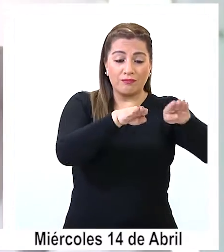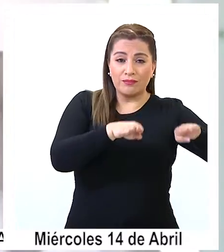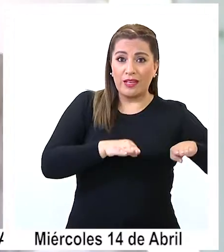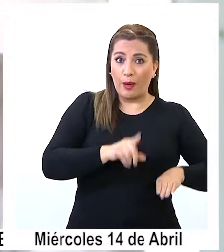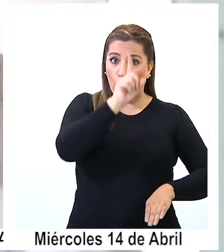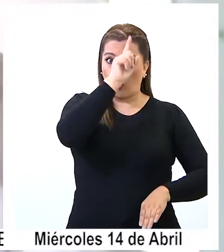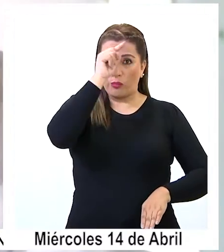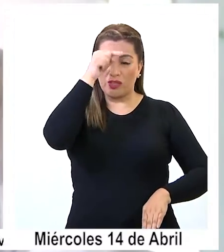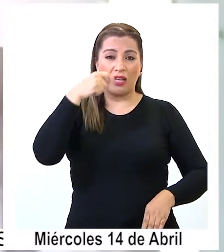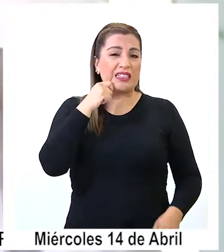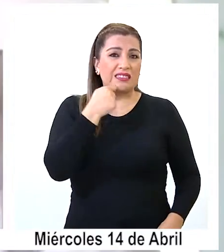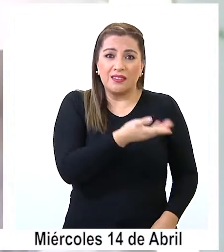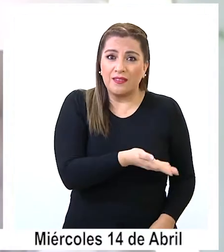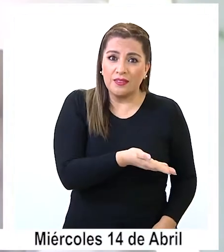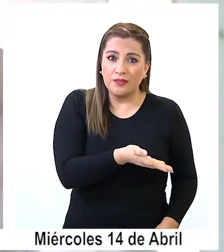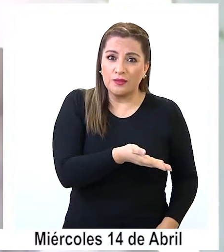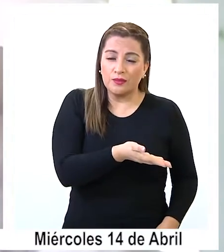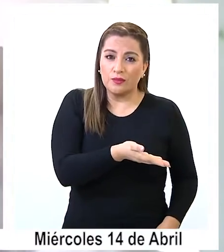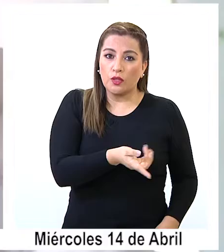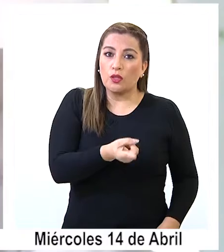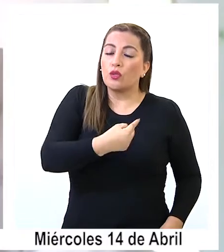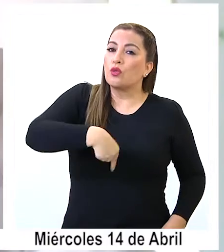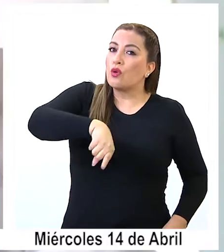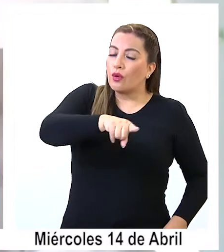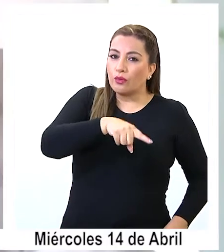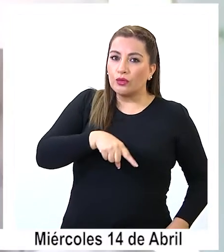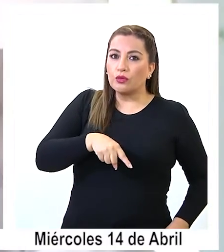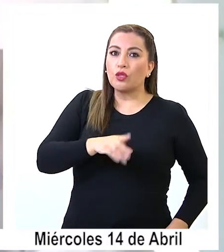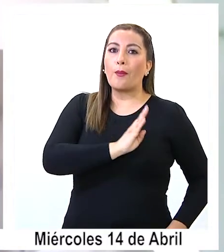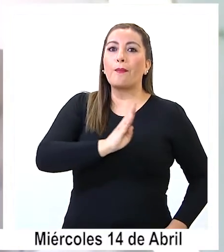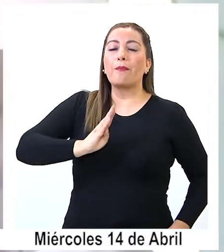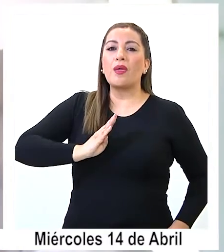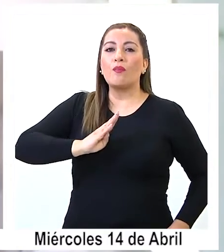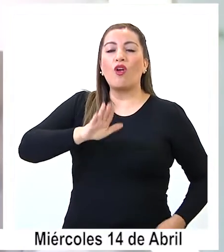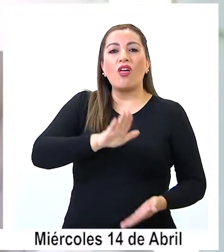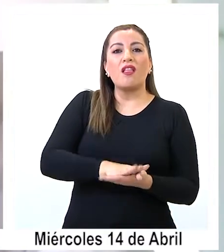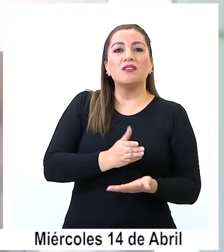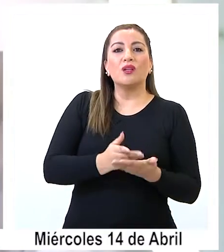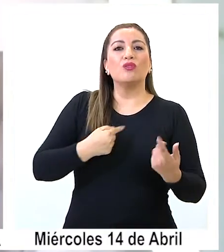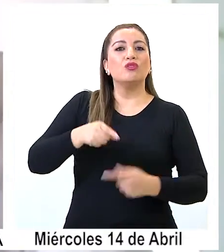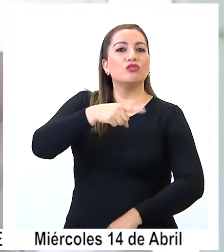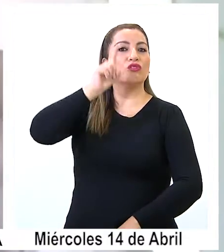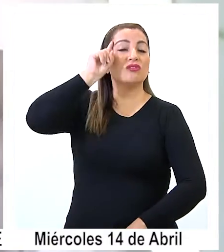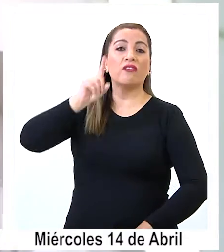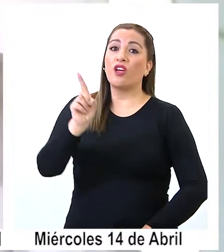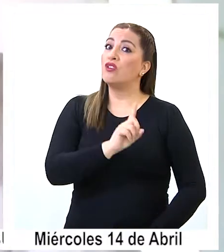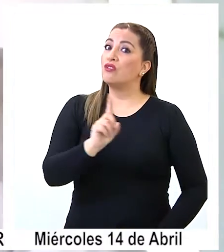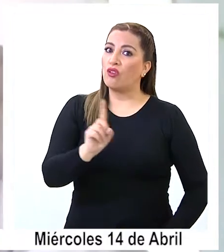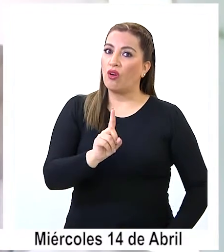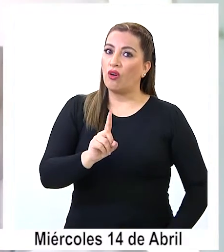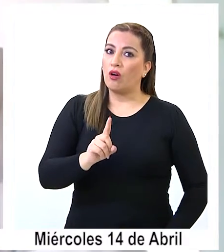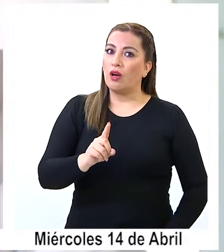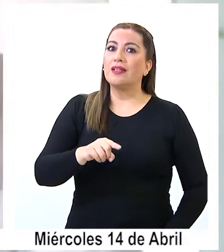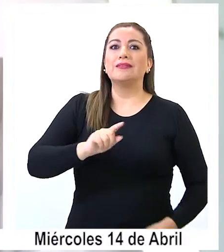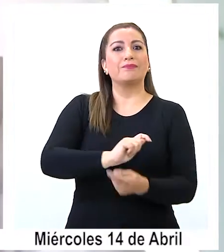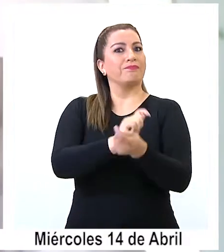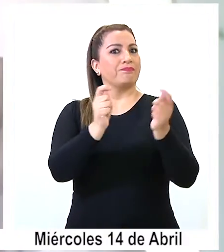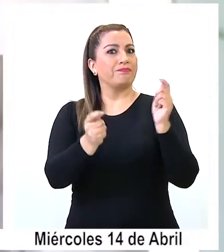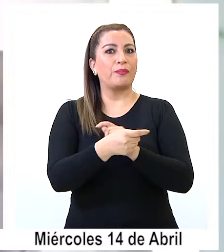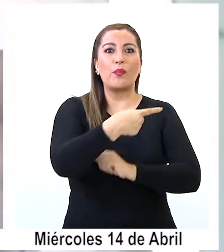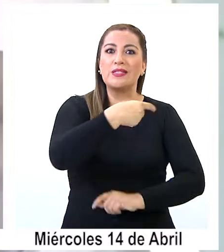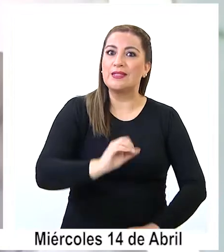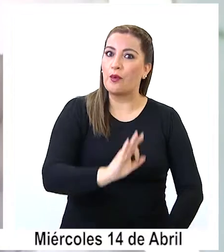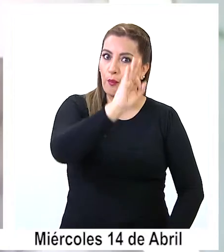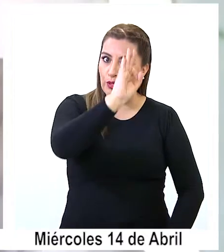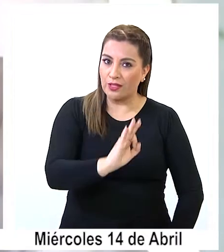de camas, eso es algo que nosotros los miembros de la salud entendemos que efectivamente no es así, es un 100%, siempre ha sido